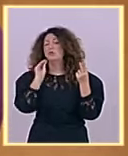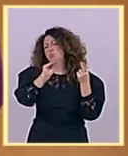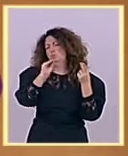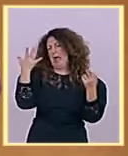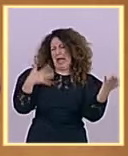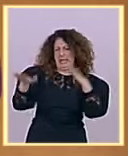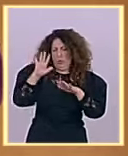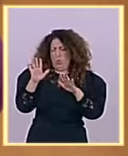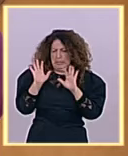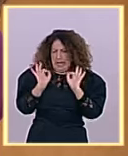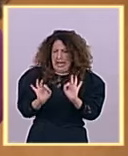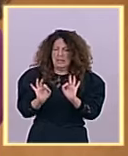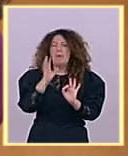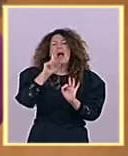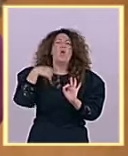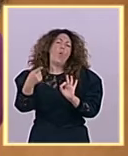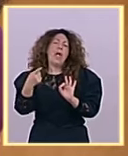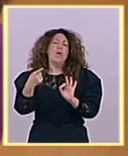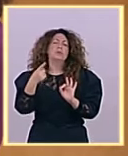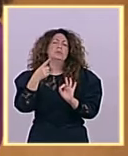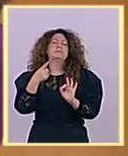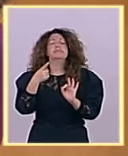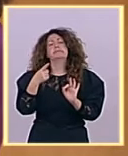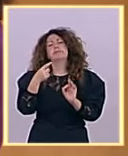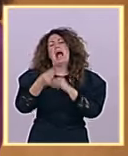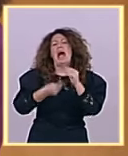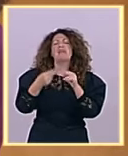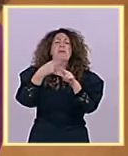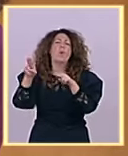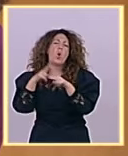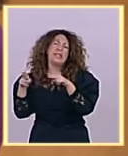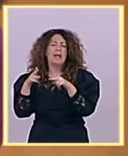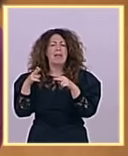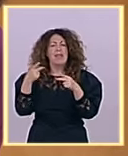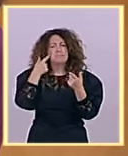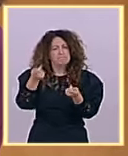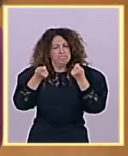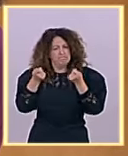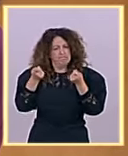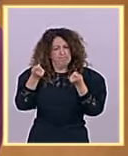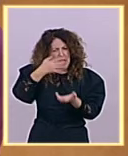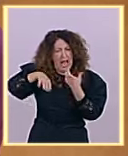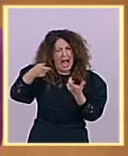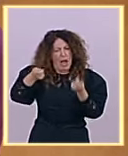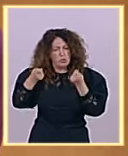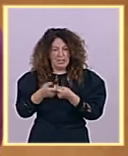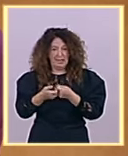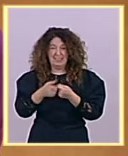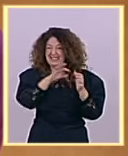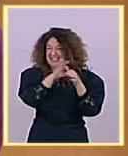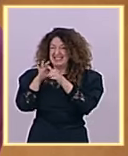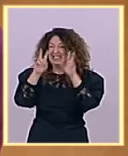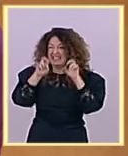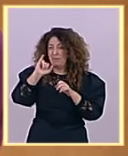es la que tiene que ver con la IREF. Tenemos aquí en la bancada al que era el anterior responsable de la IREF.